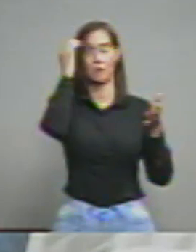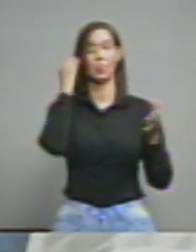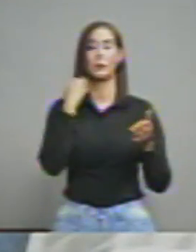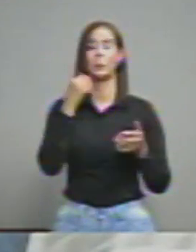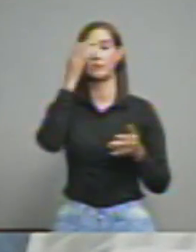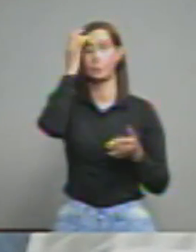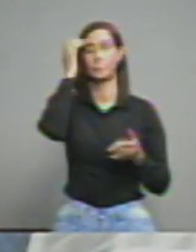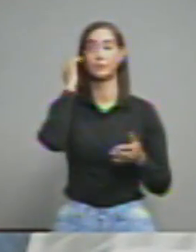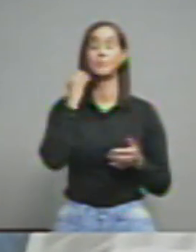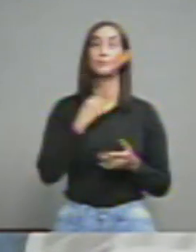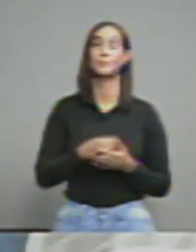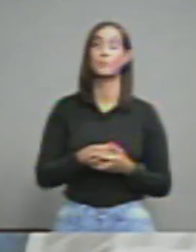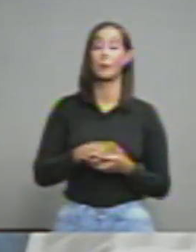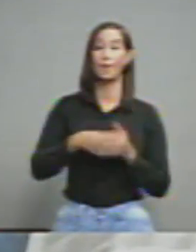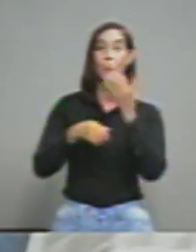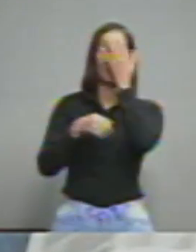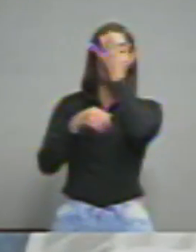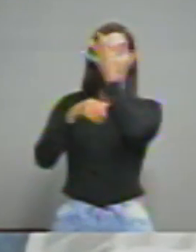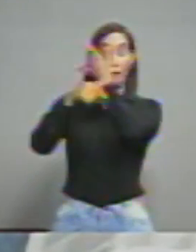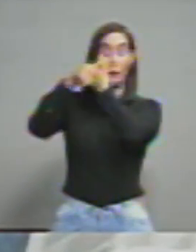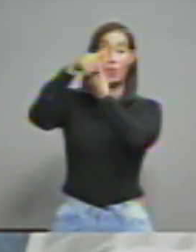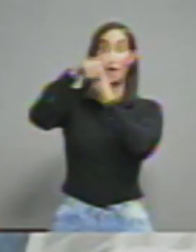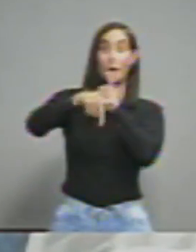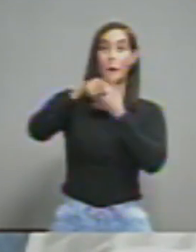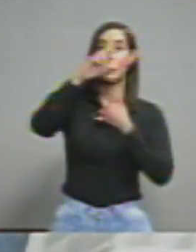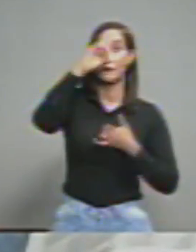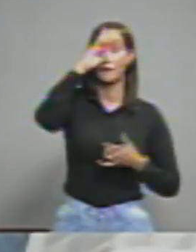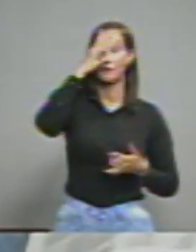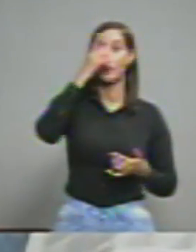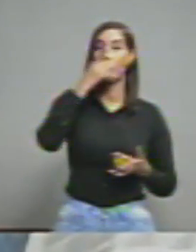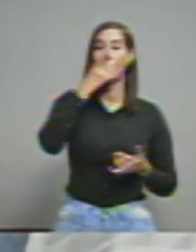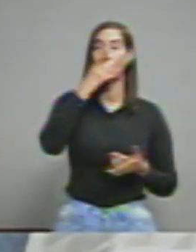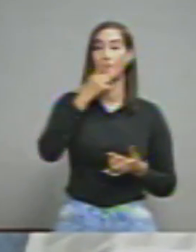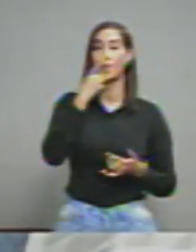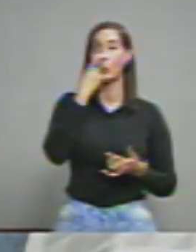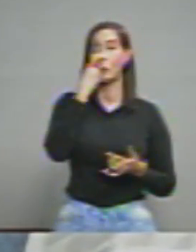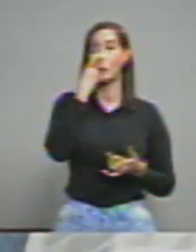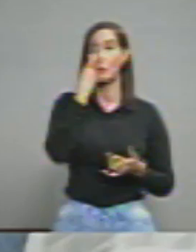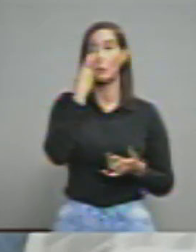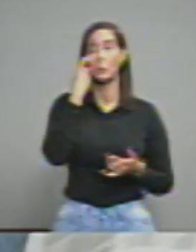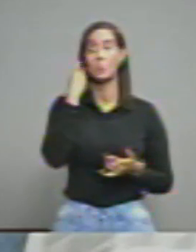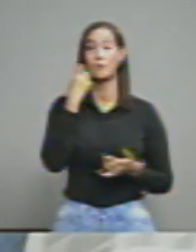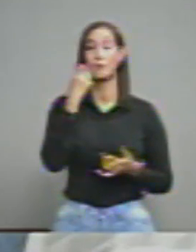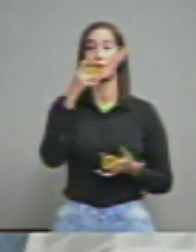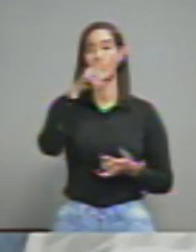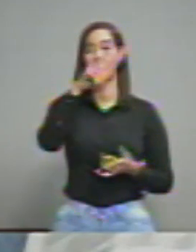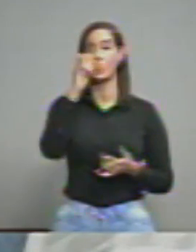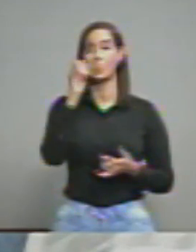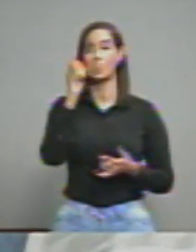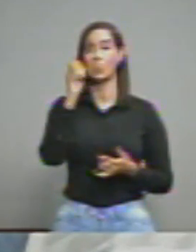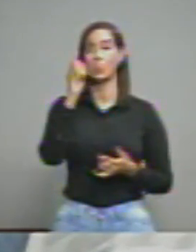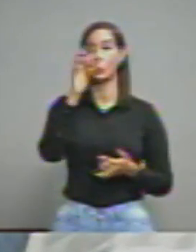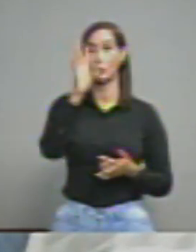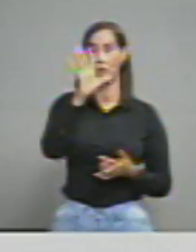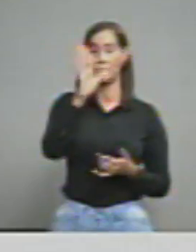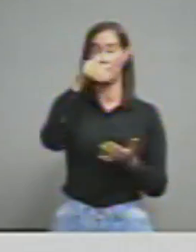dominicana el número de muestras procesadas alcanzó los 105 mil 16